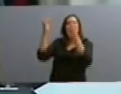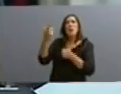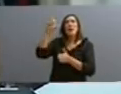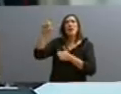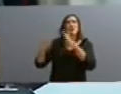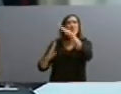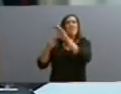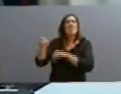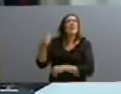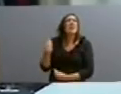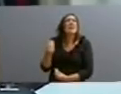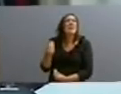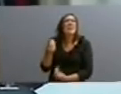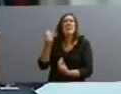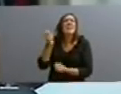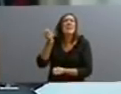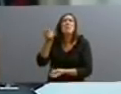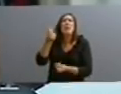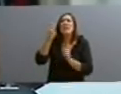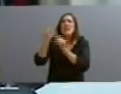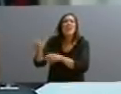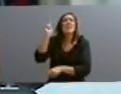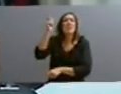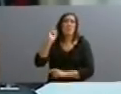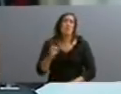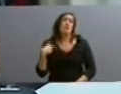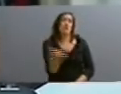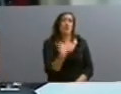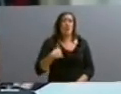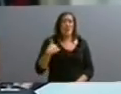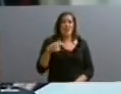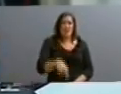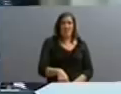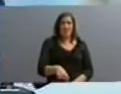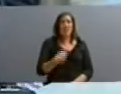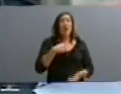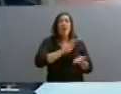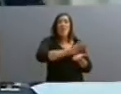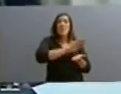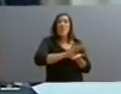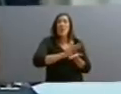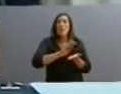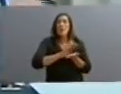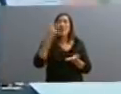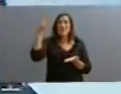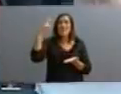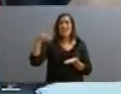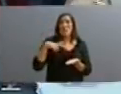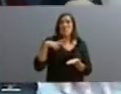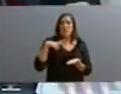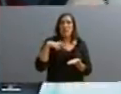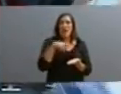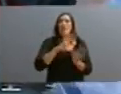carácter transitivo, por toda la sociedad, la licuación de la deuda externa privada se materializa de esta manera.